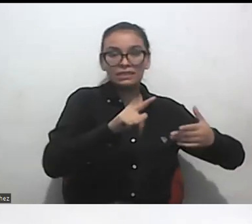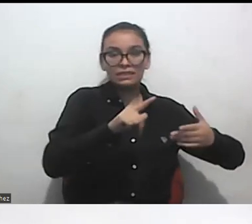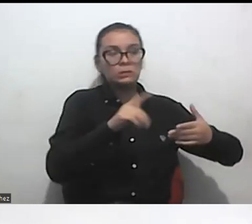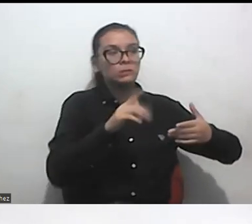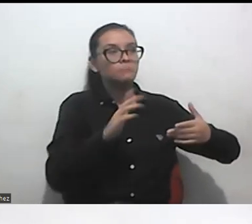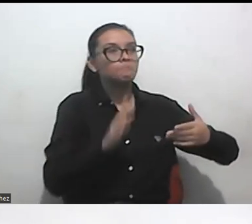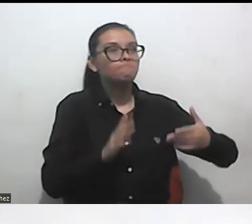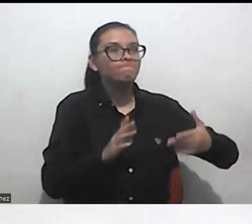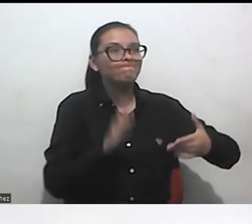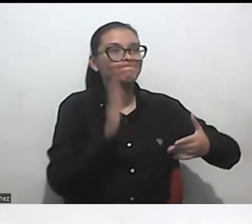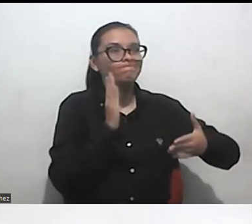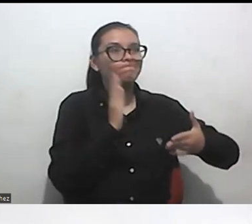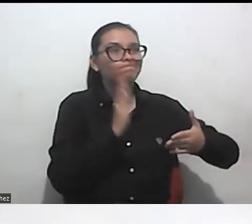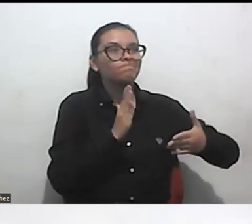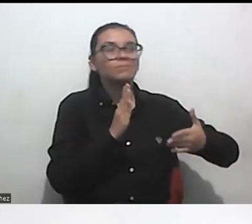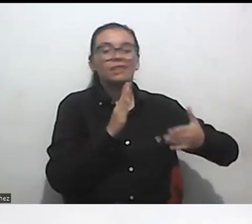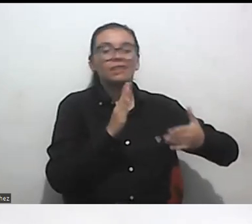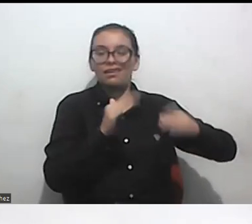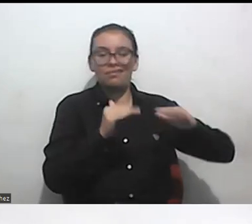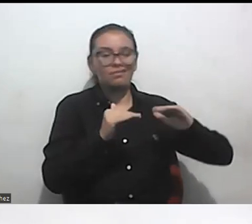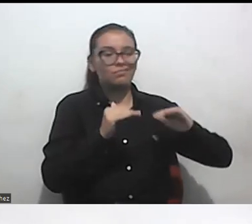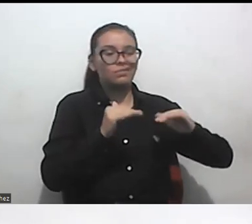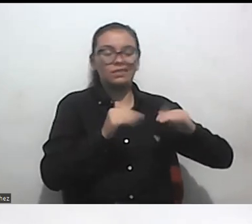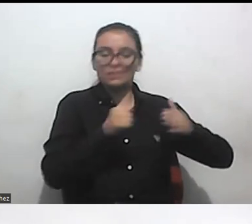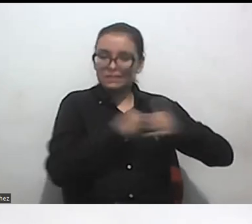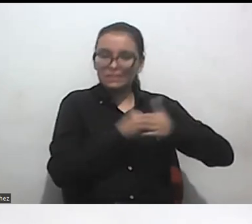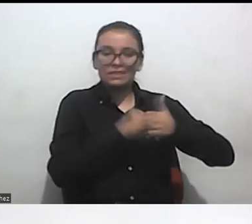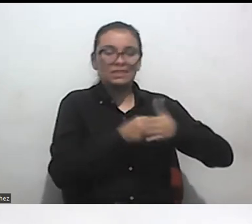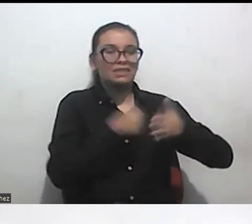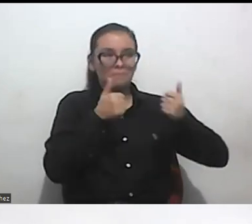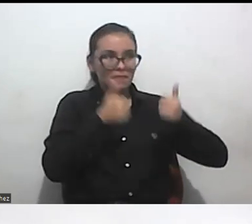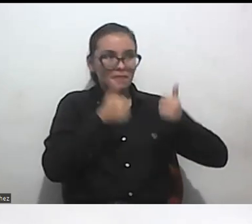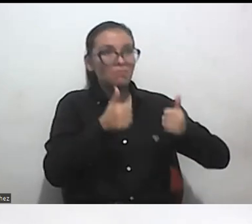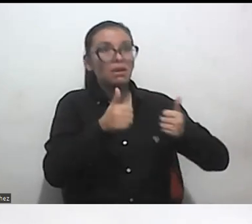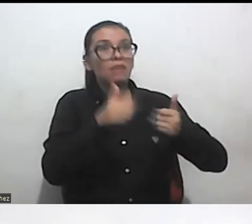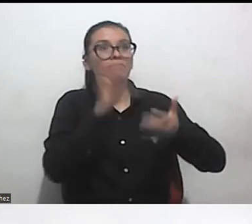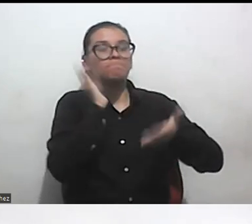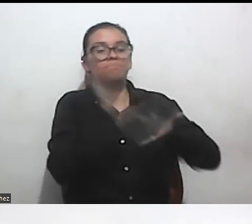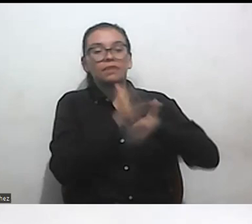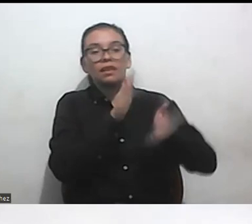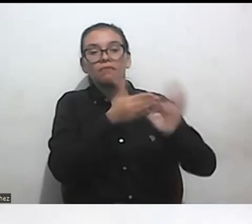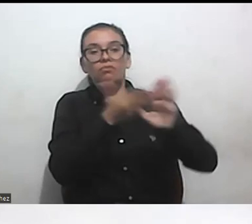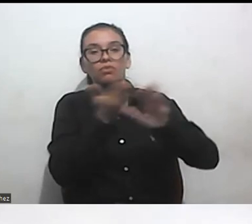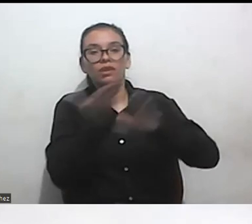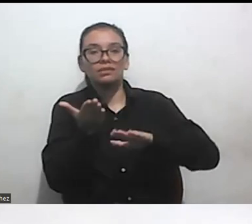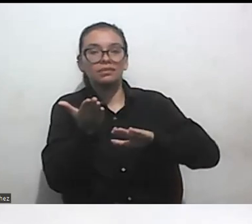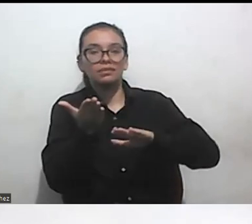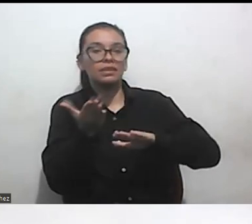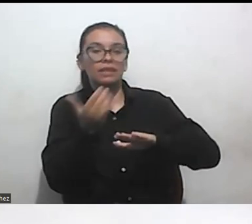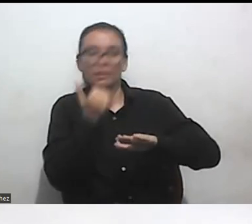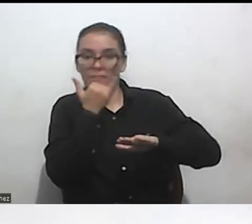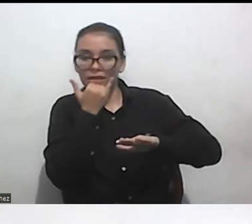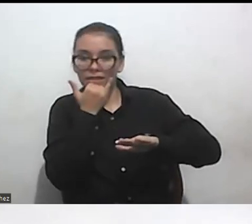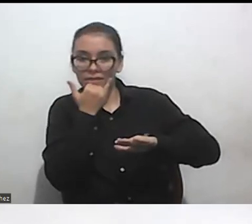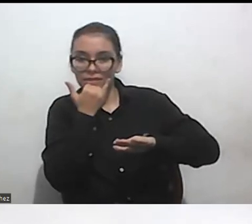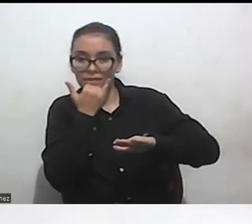culmen de su activismo también y la muerte ocurre por capacitismo también